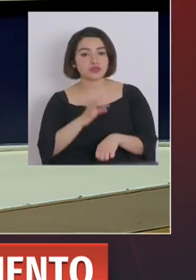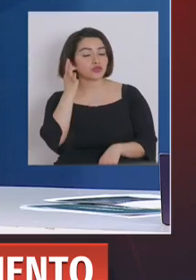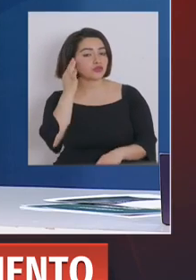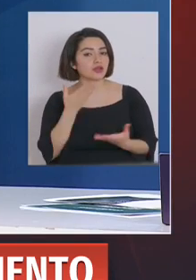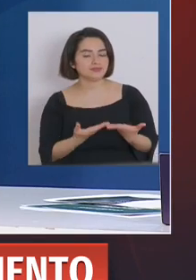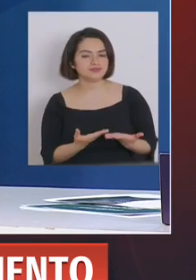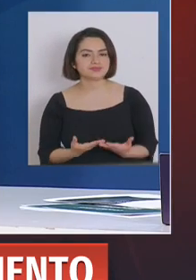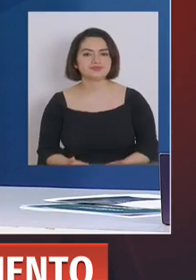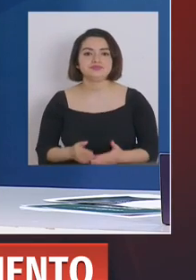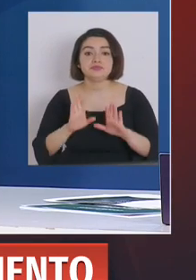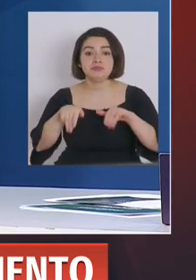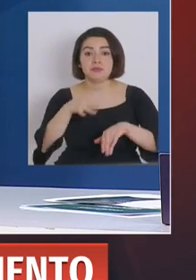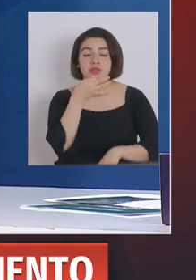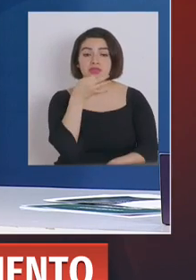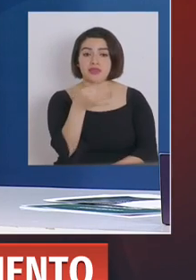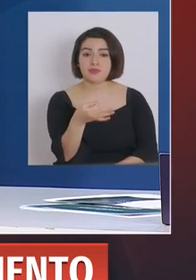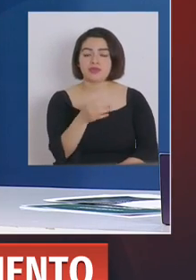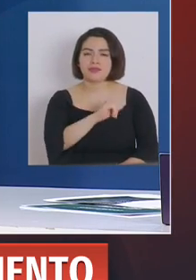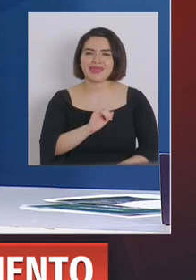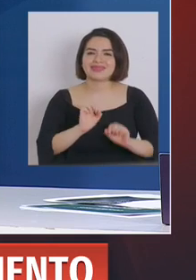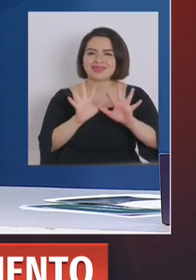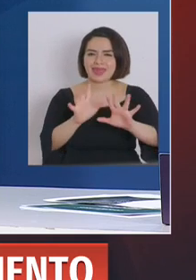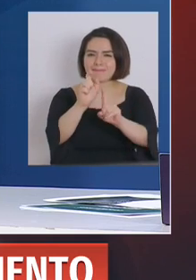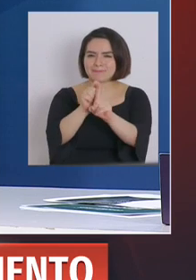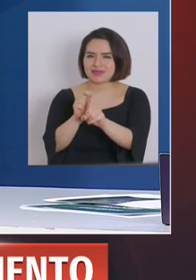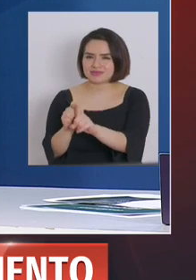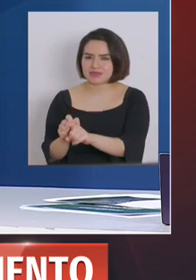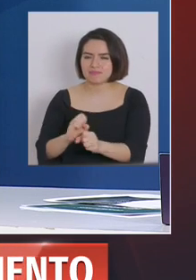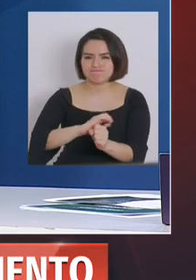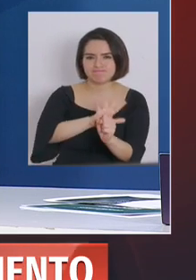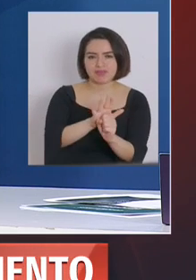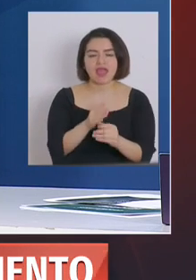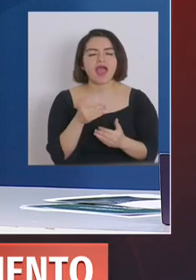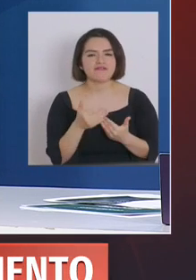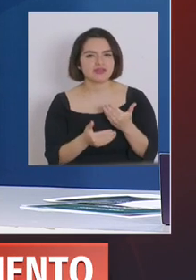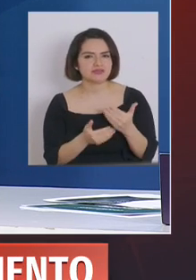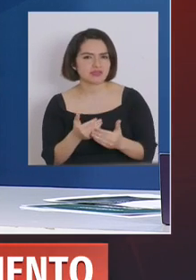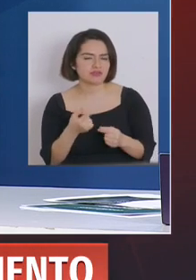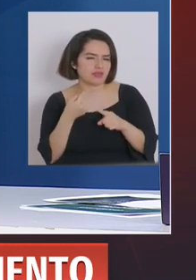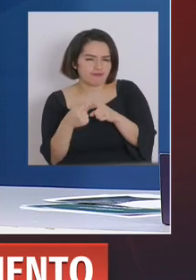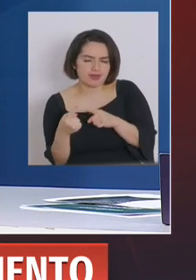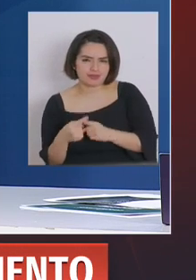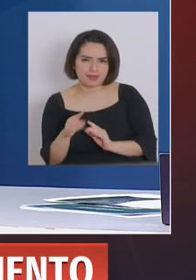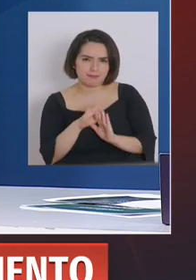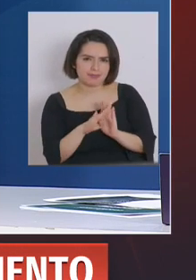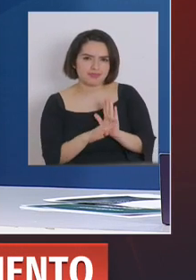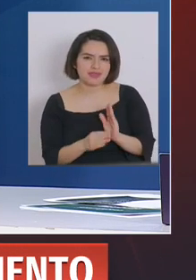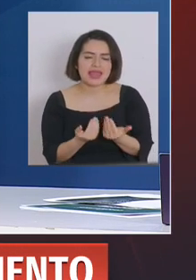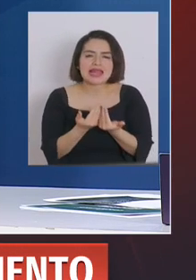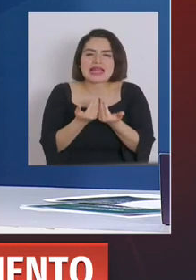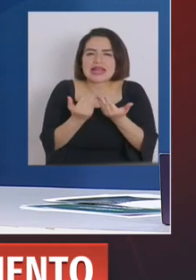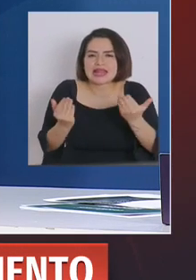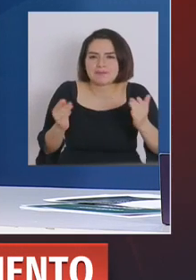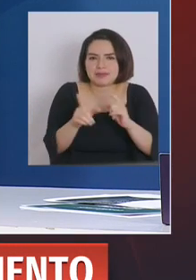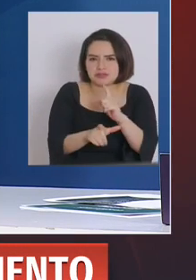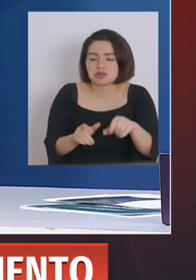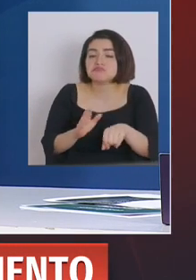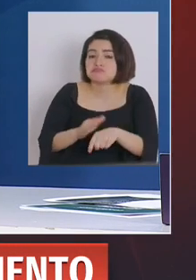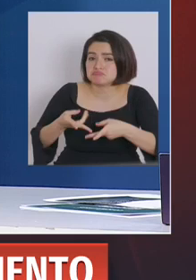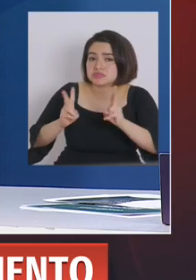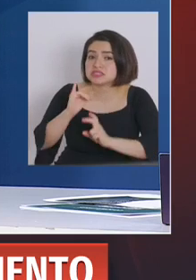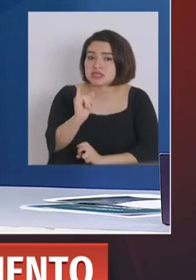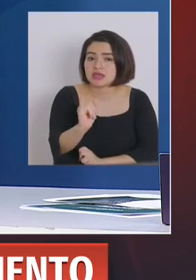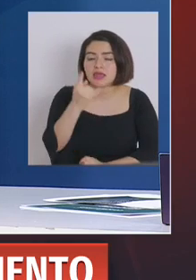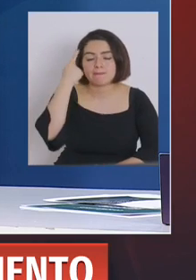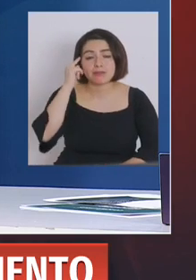Bueno, como hemos dicho, después de 10 meses de pandemia hemos ido avanzando en muchas medidas de darle más libertades a las personas, pero